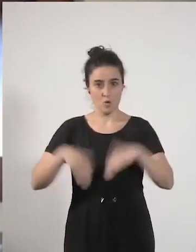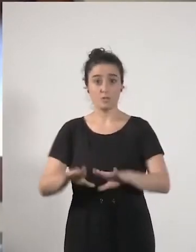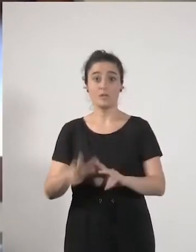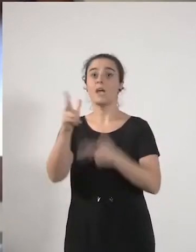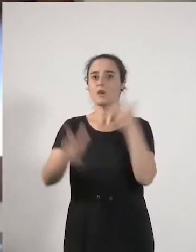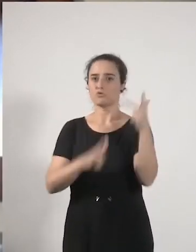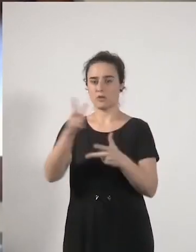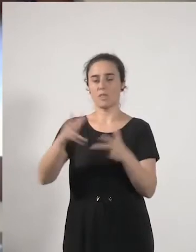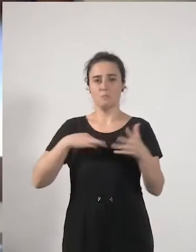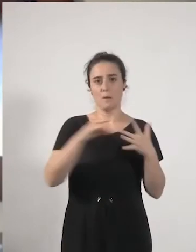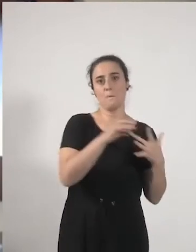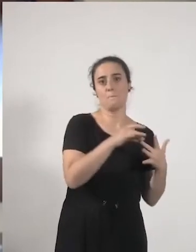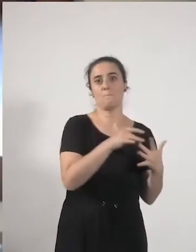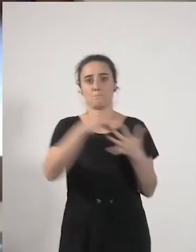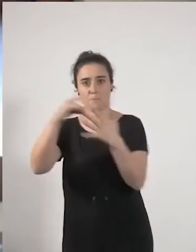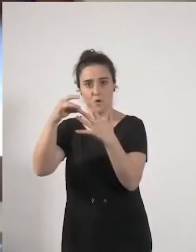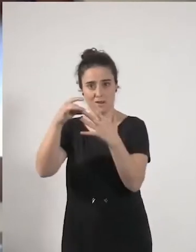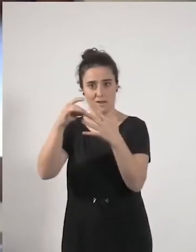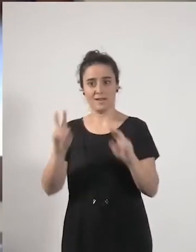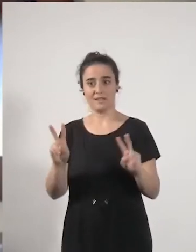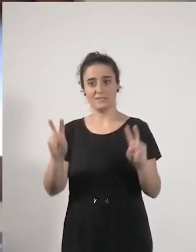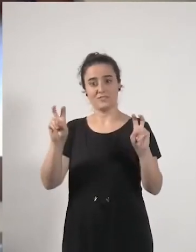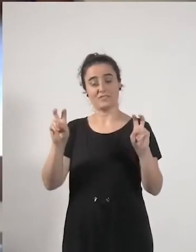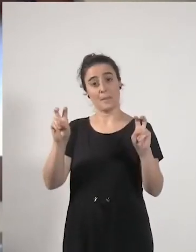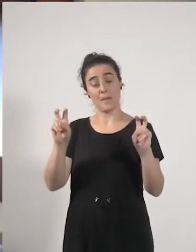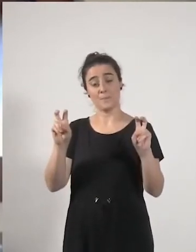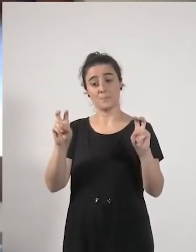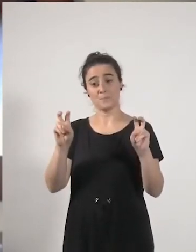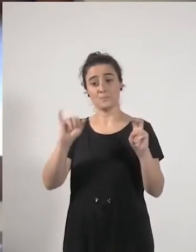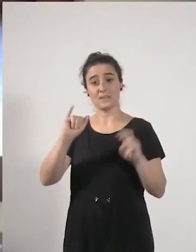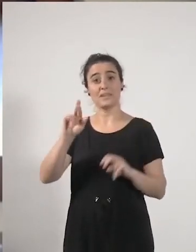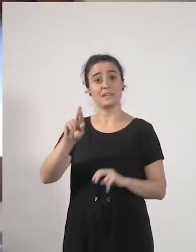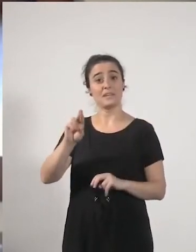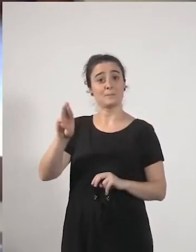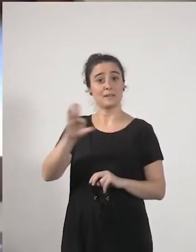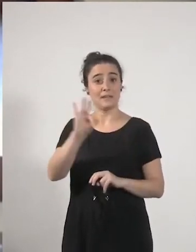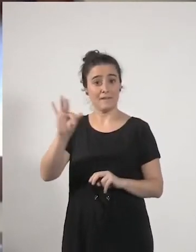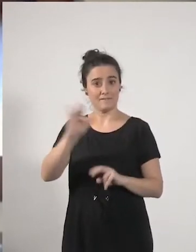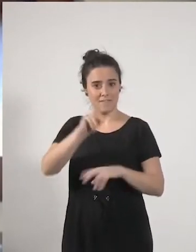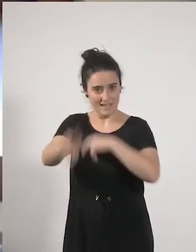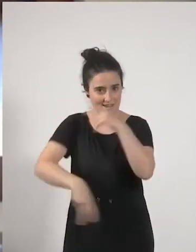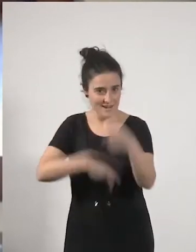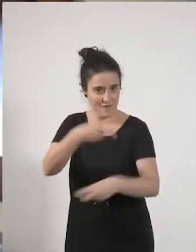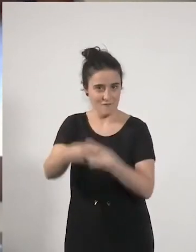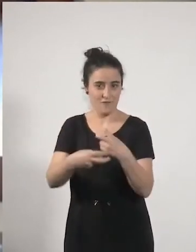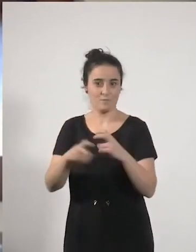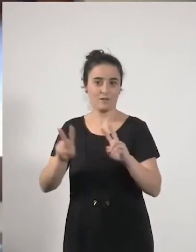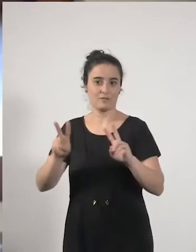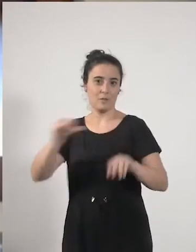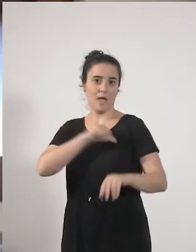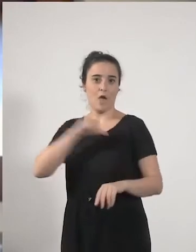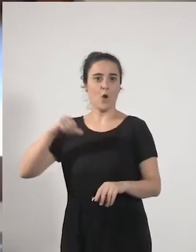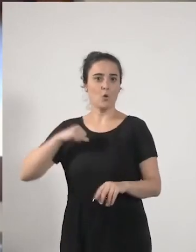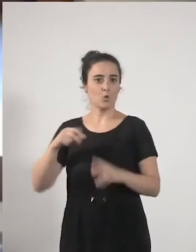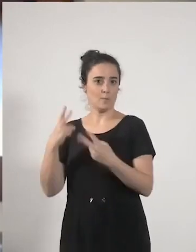pionera en la reforma del IRPF utilizando la autonomía fiscal